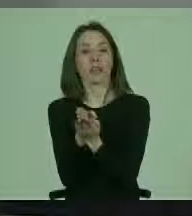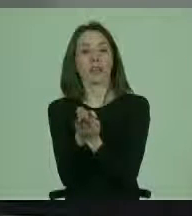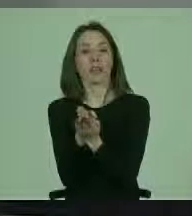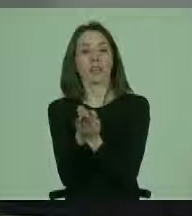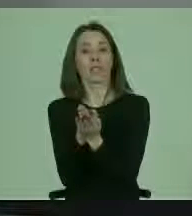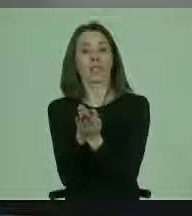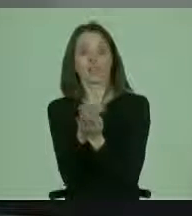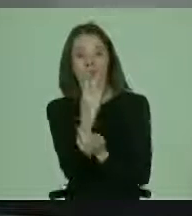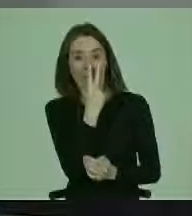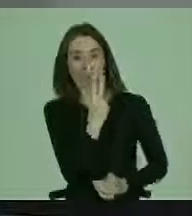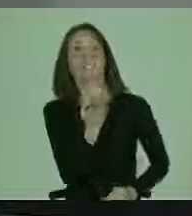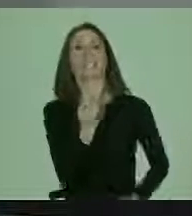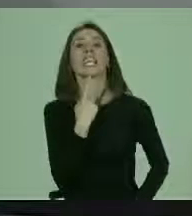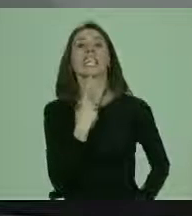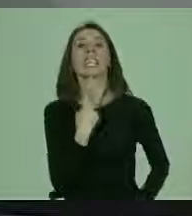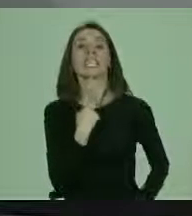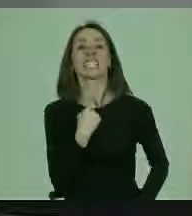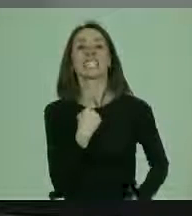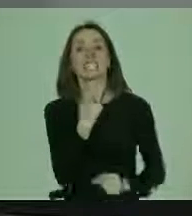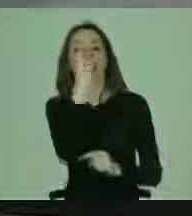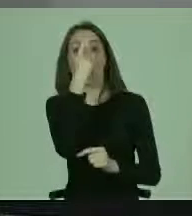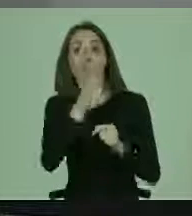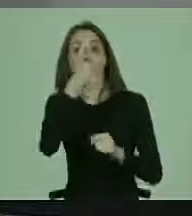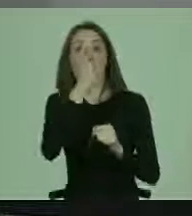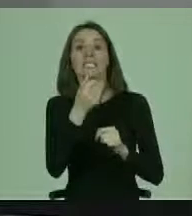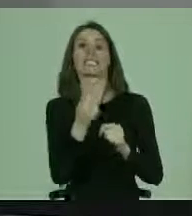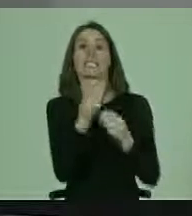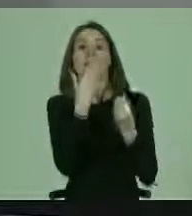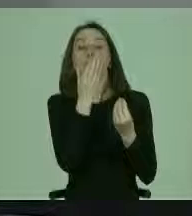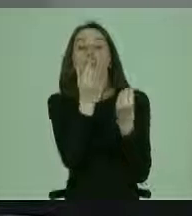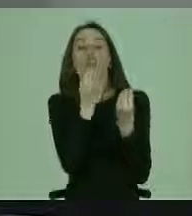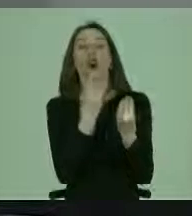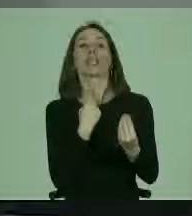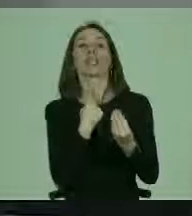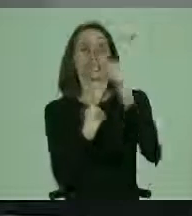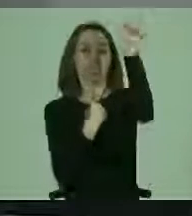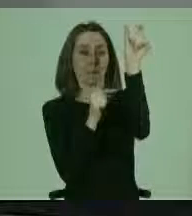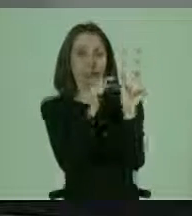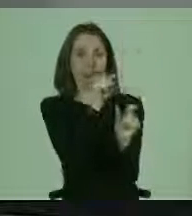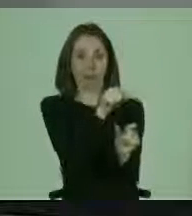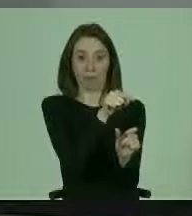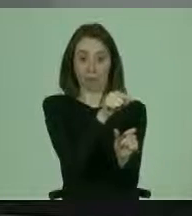interés de esta persona, al mejor interés de esta persona.